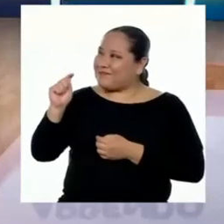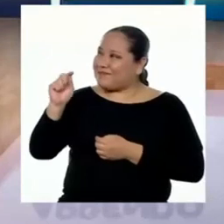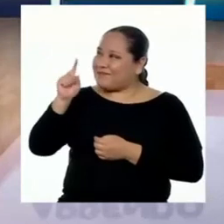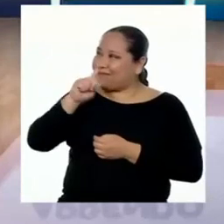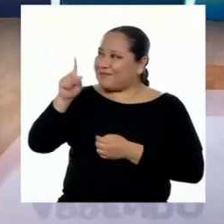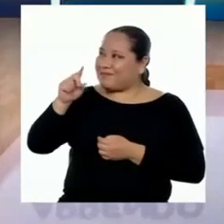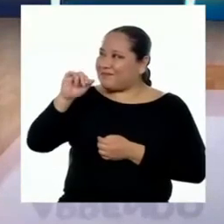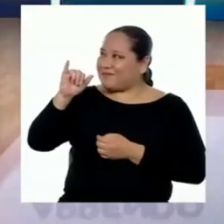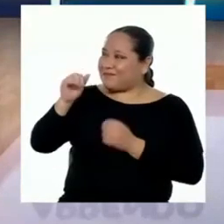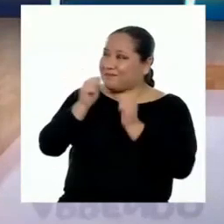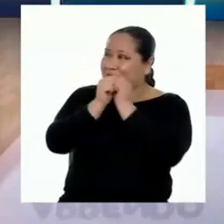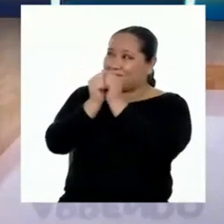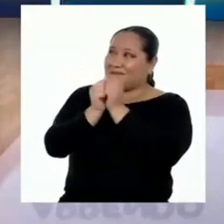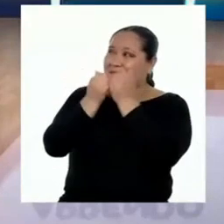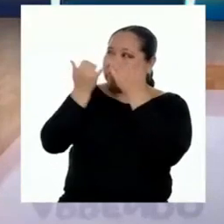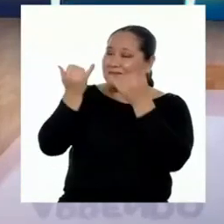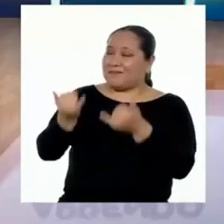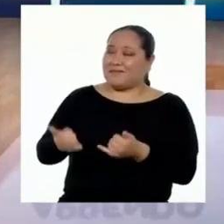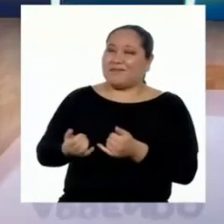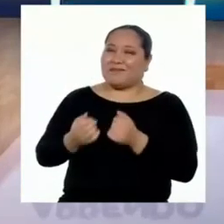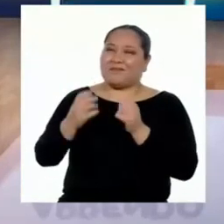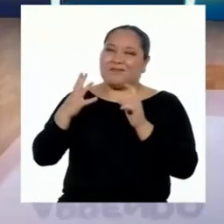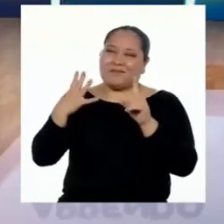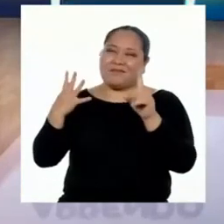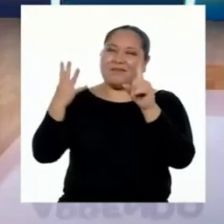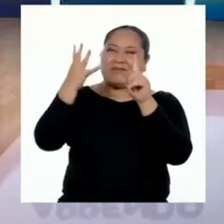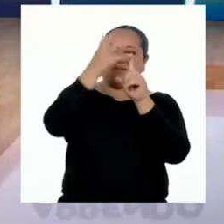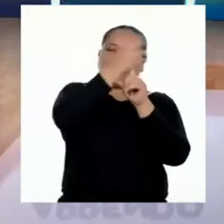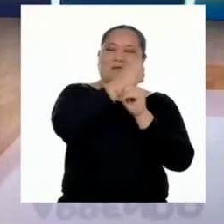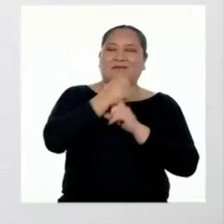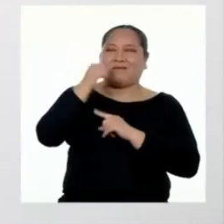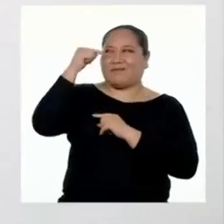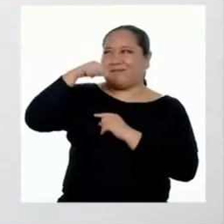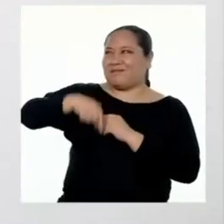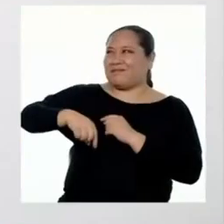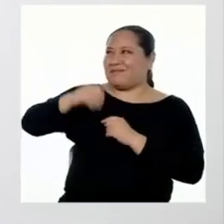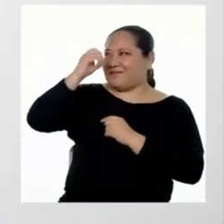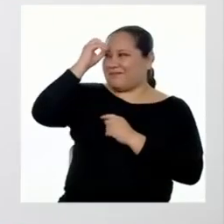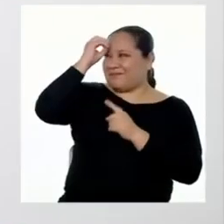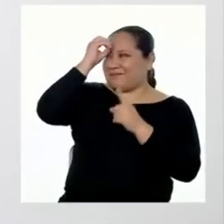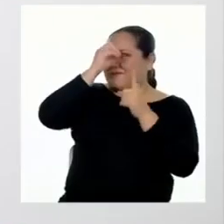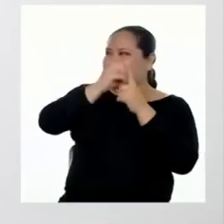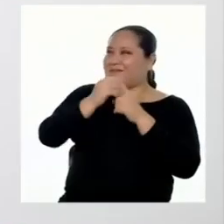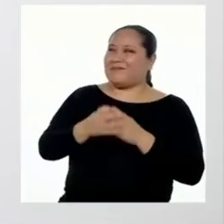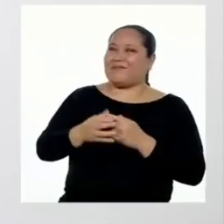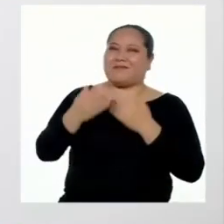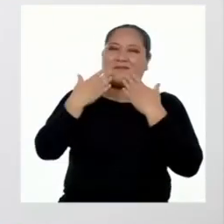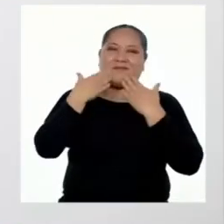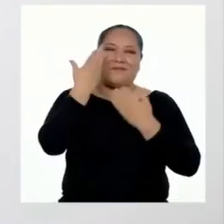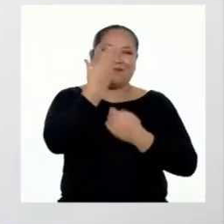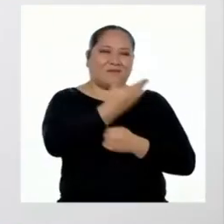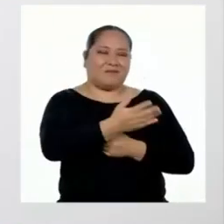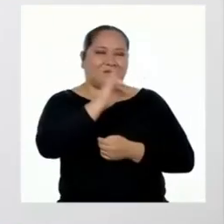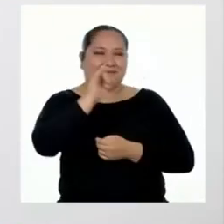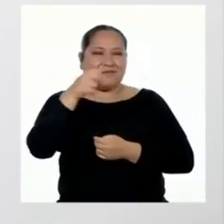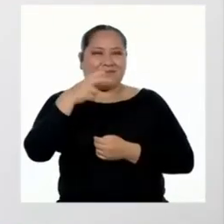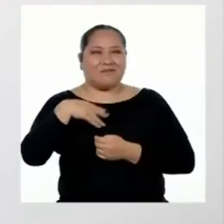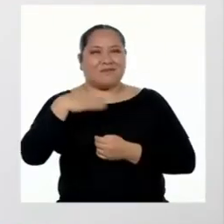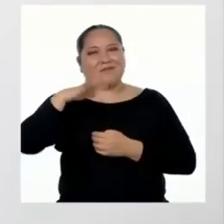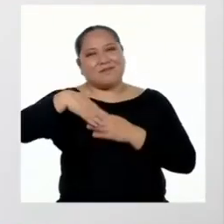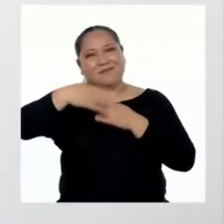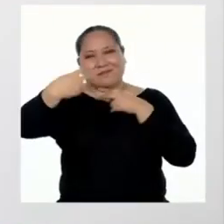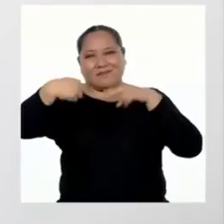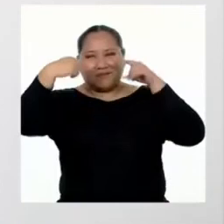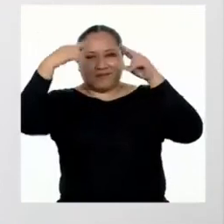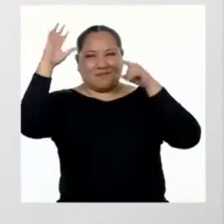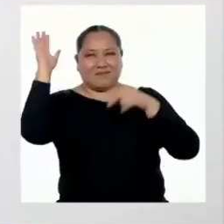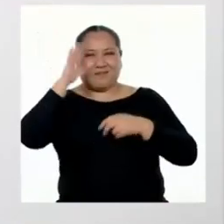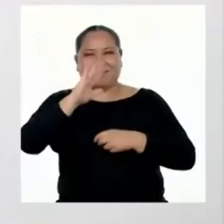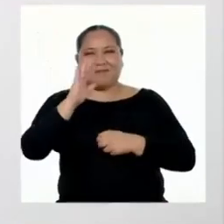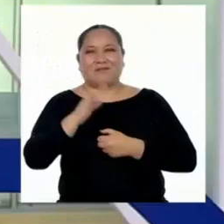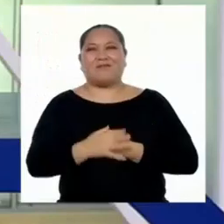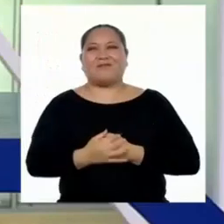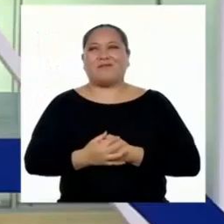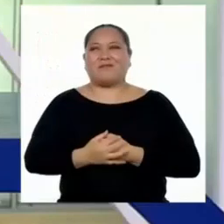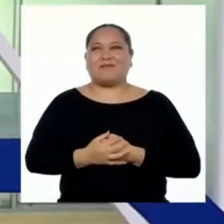acompañarnos el día de hoy y ayudarnos a alcanzar el reto propuesto. Gracias a ti, Jonathan. Nos vemos pronto.